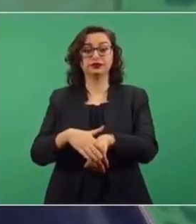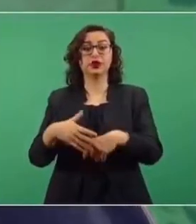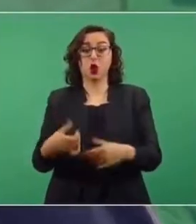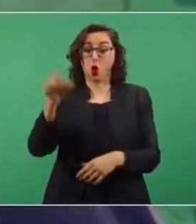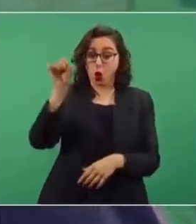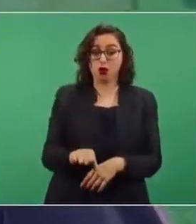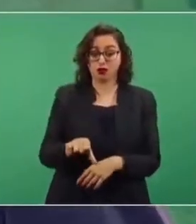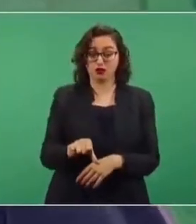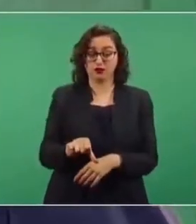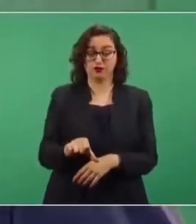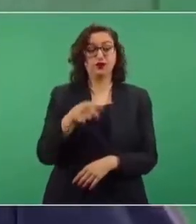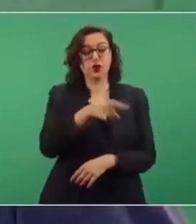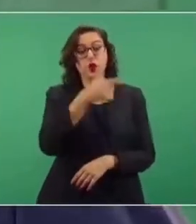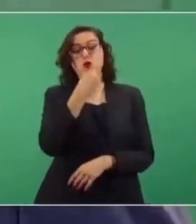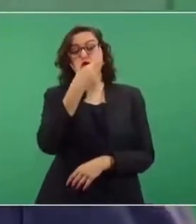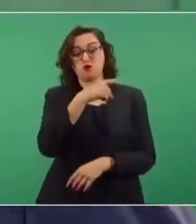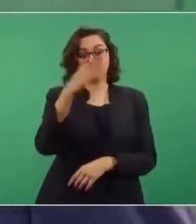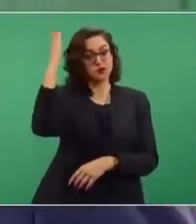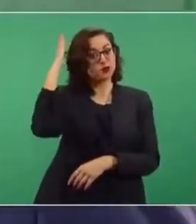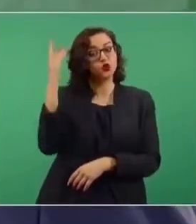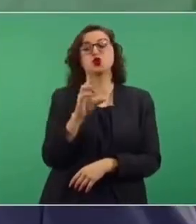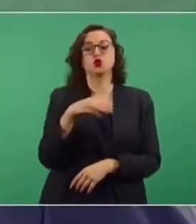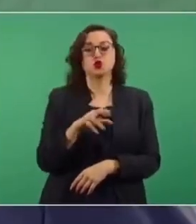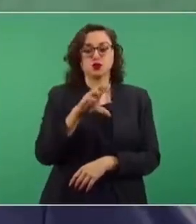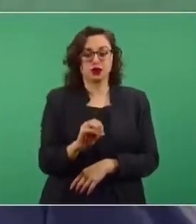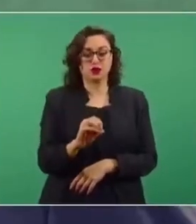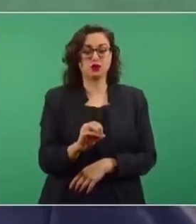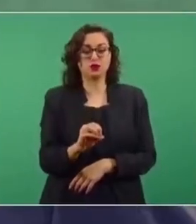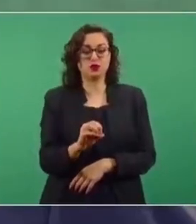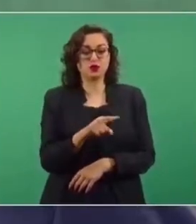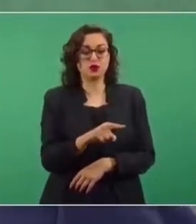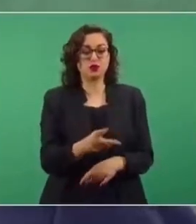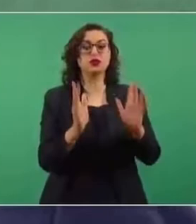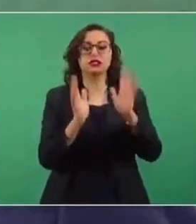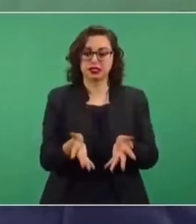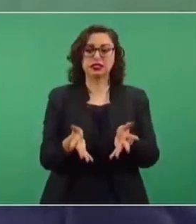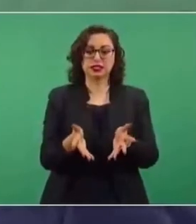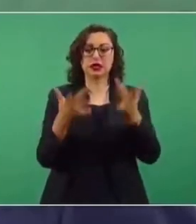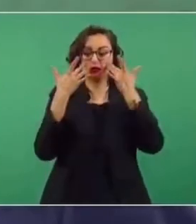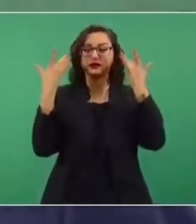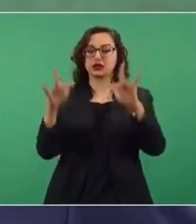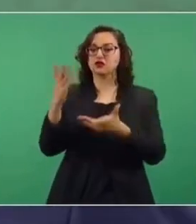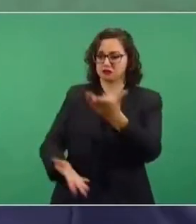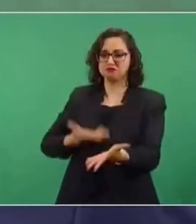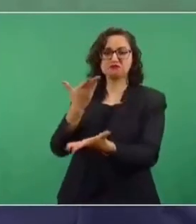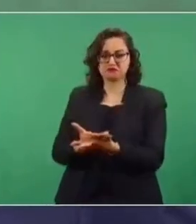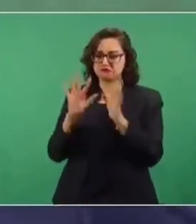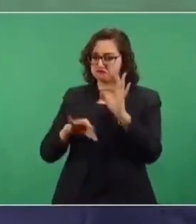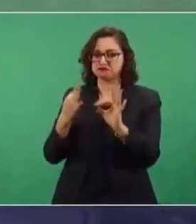día de hoy el señor Romero de Chambes ya presenta su renuncia,